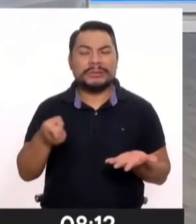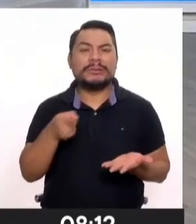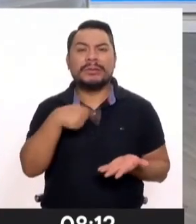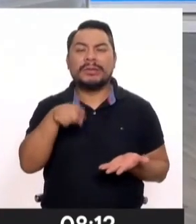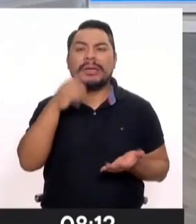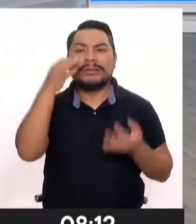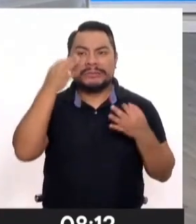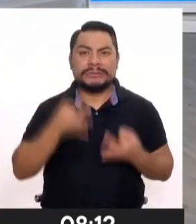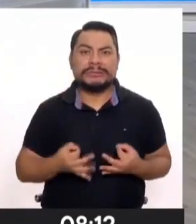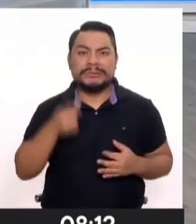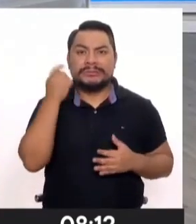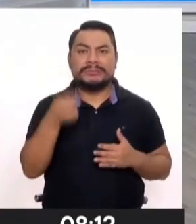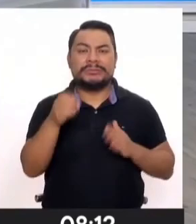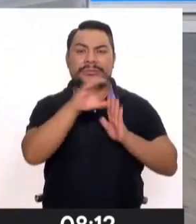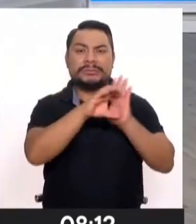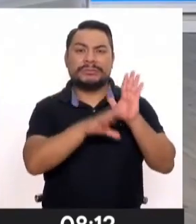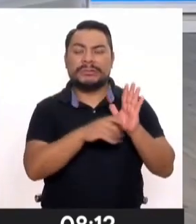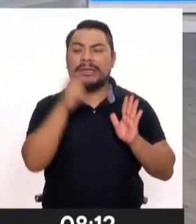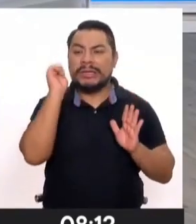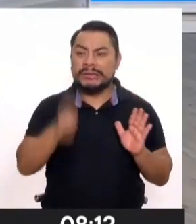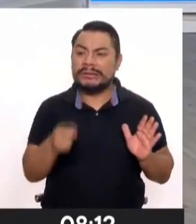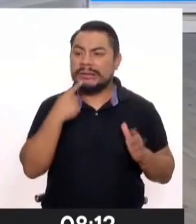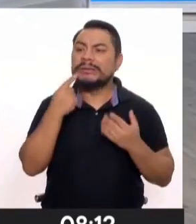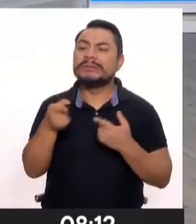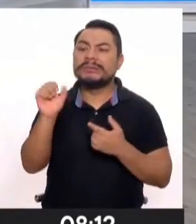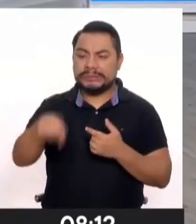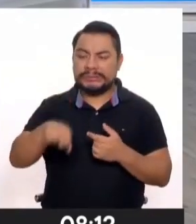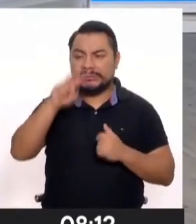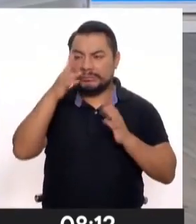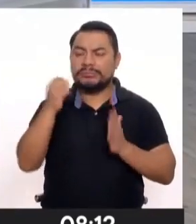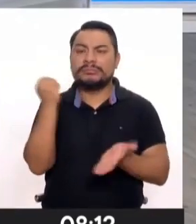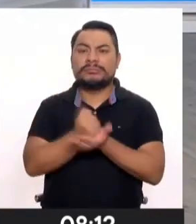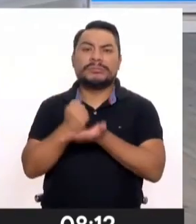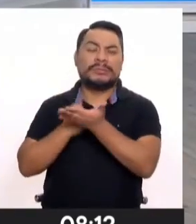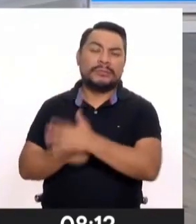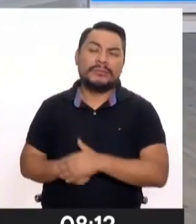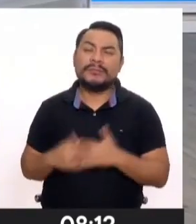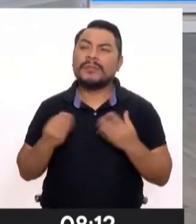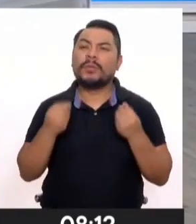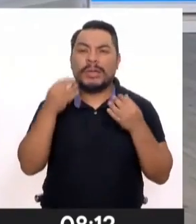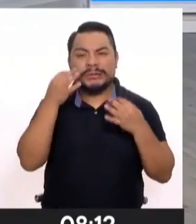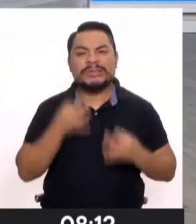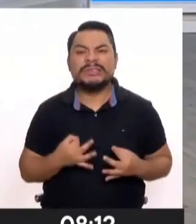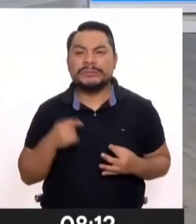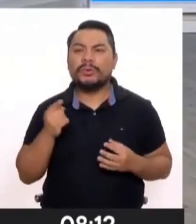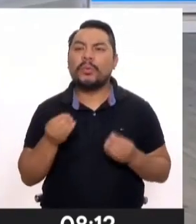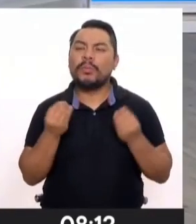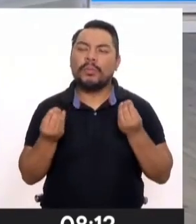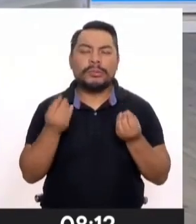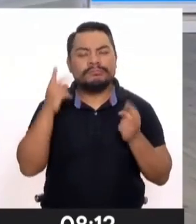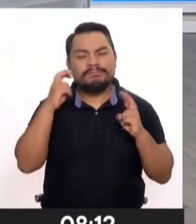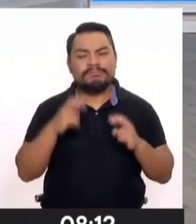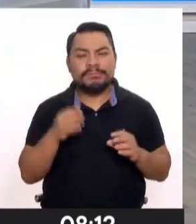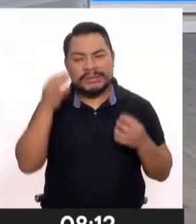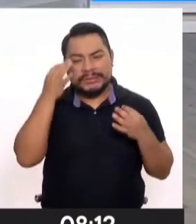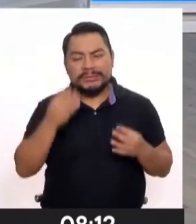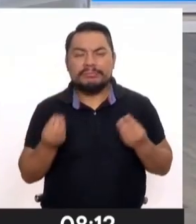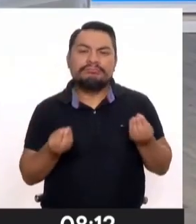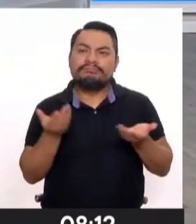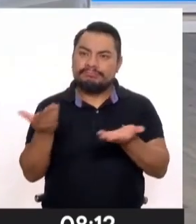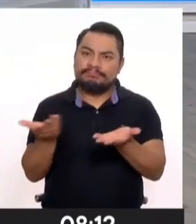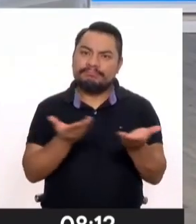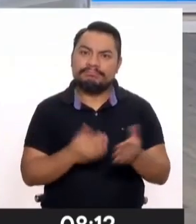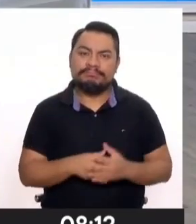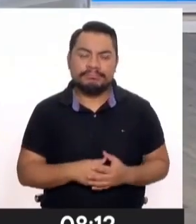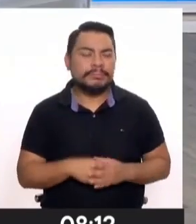fallo. ¿Cuáles han sido los fundamentos y cuál es la relevancia también de una decisión de esta naturaleza? Sí,